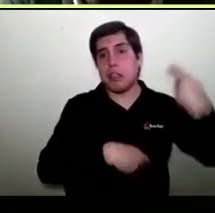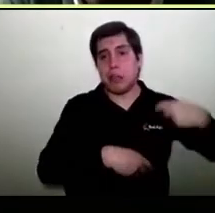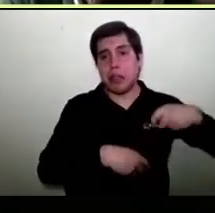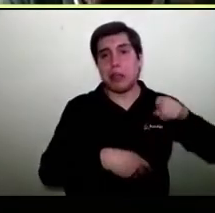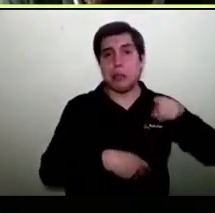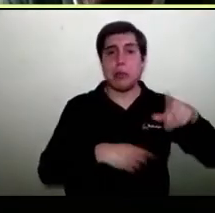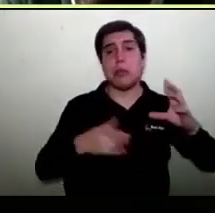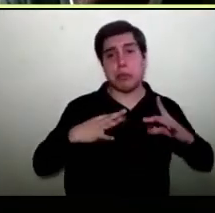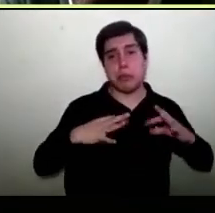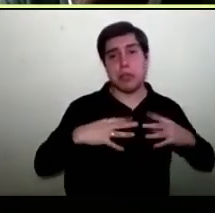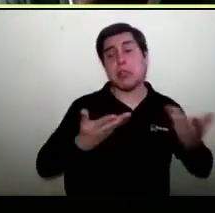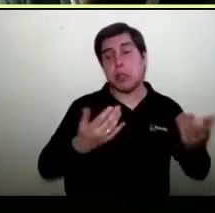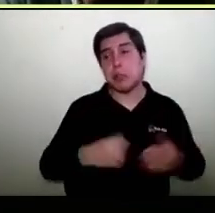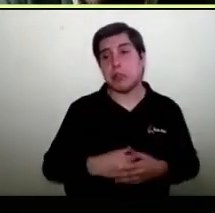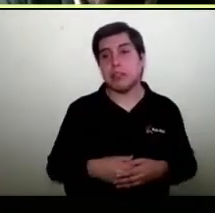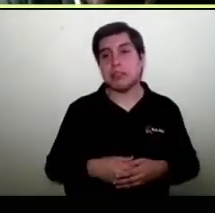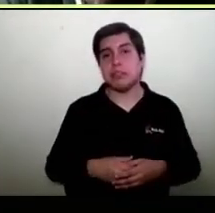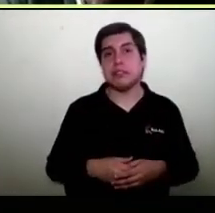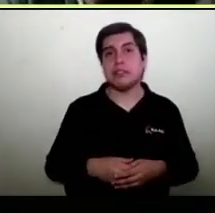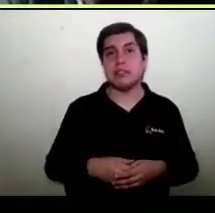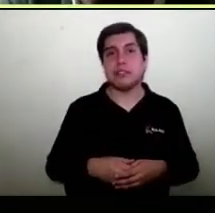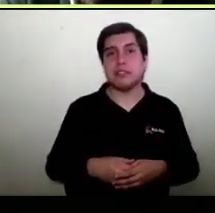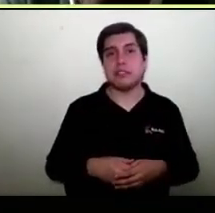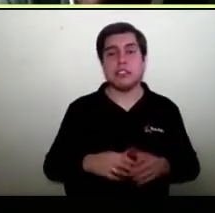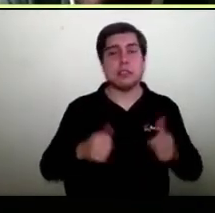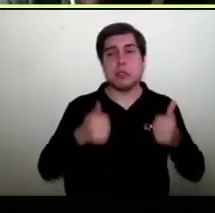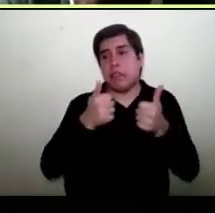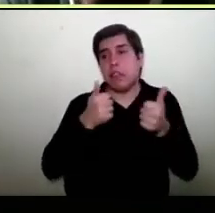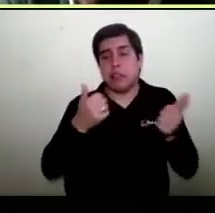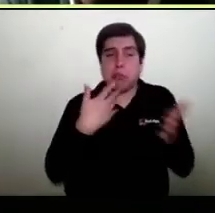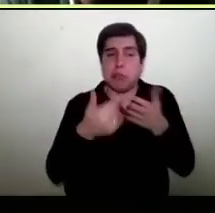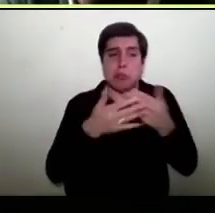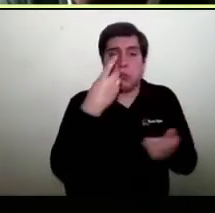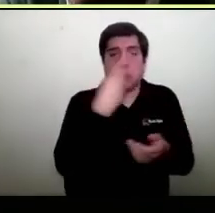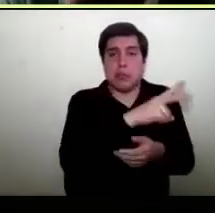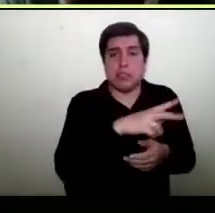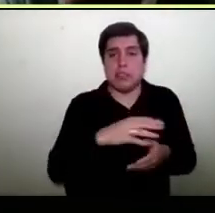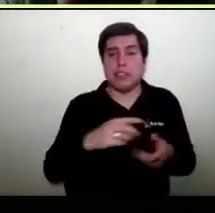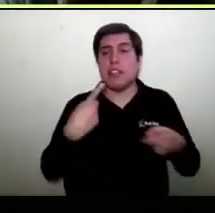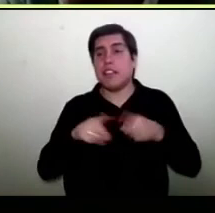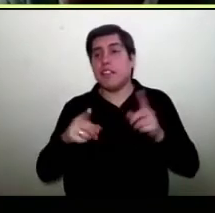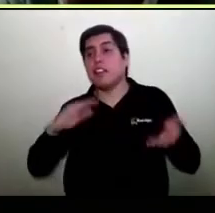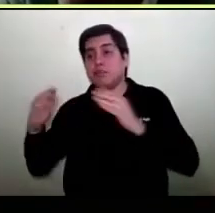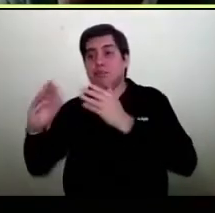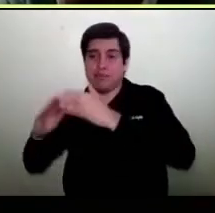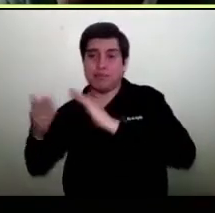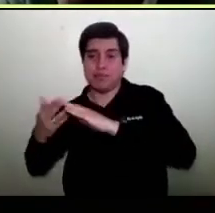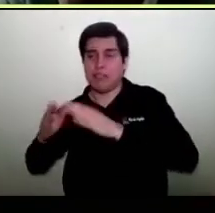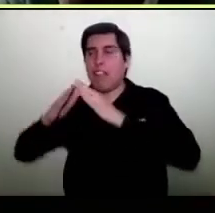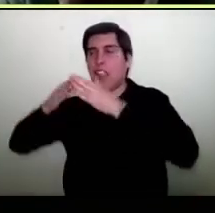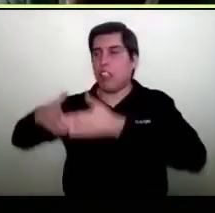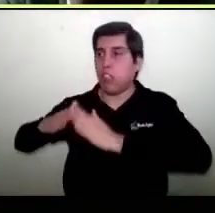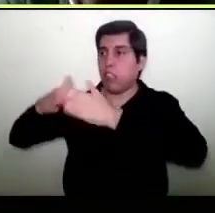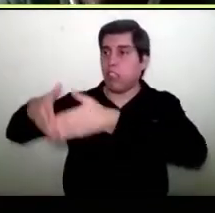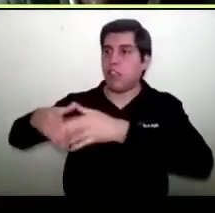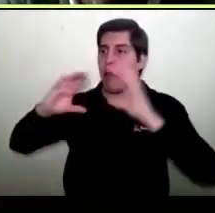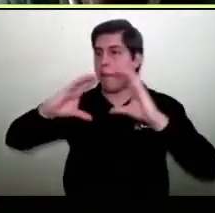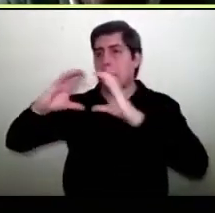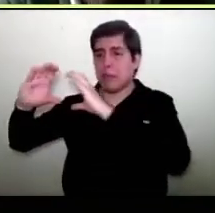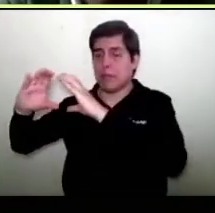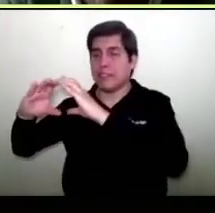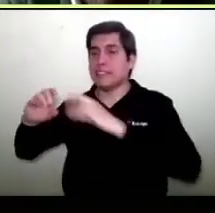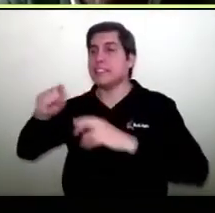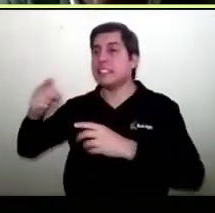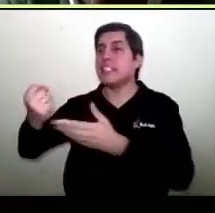son más felices y lo dejo abierto lo único que hace la gracia de un marketplace o de un mall virtual